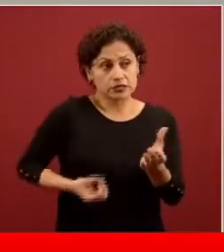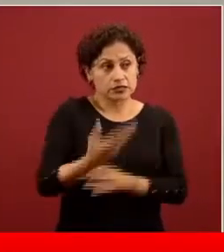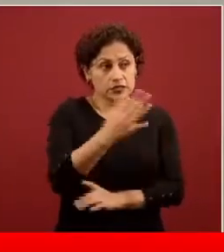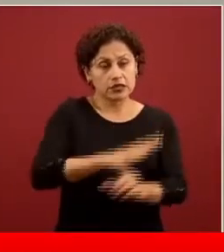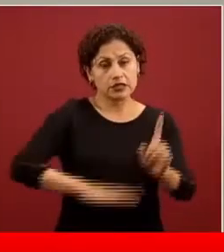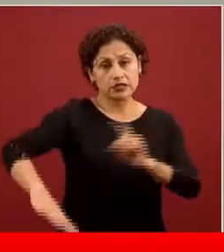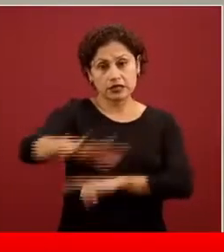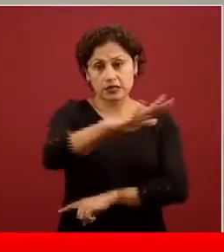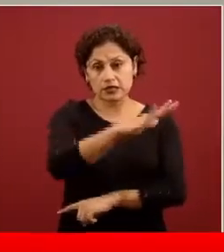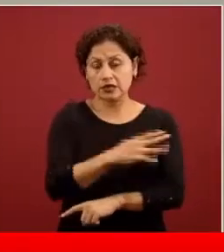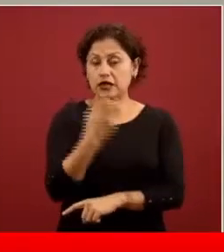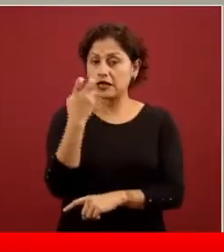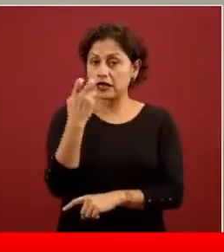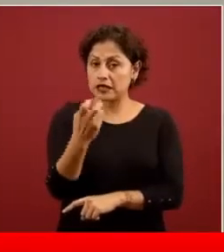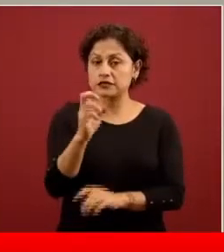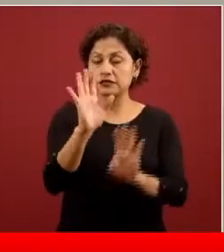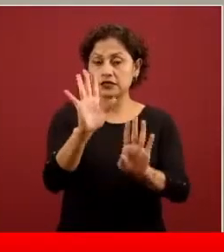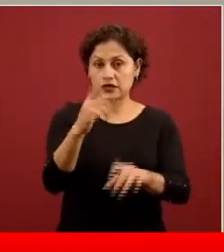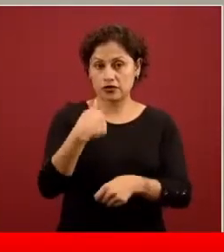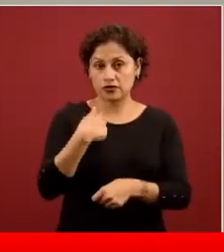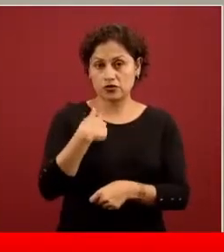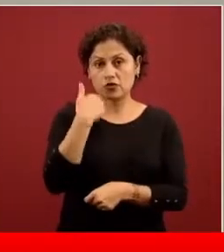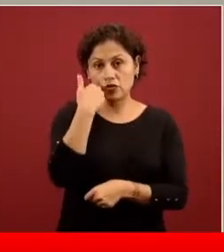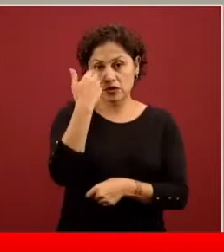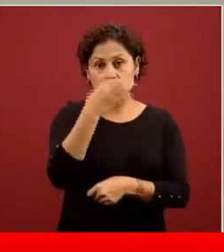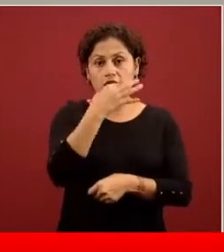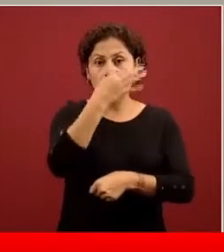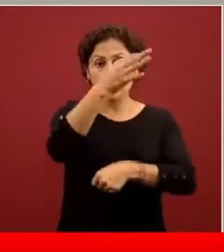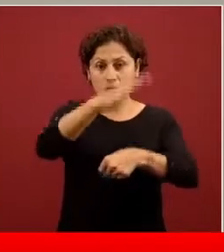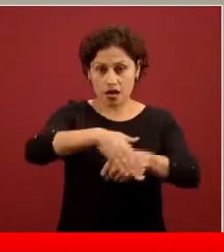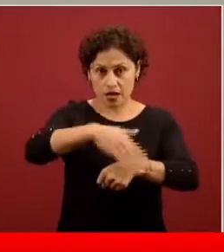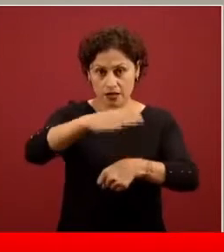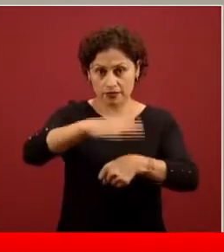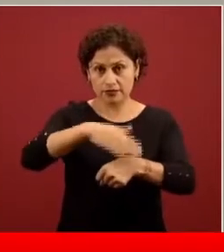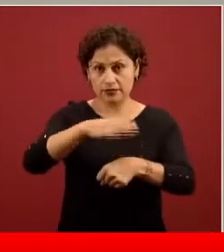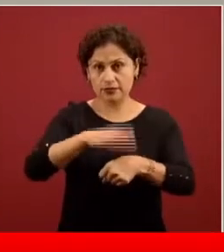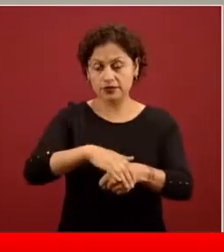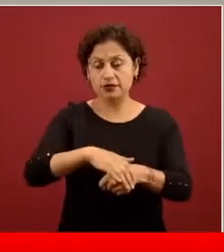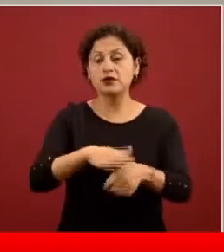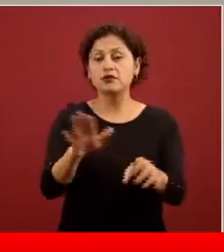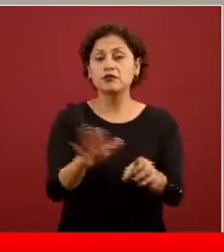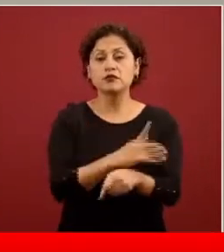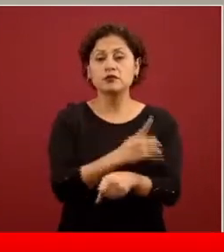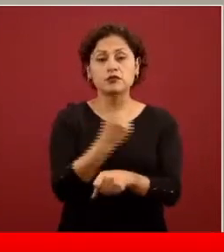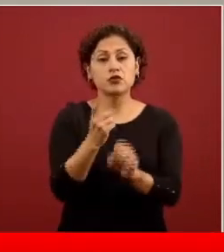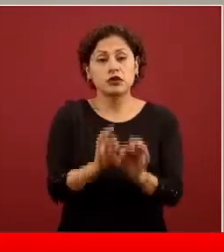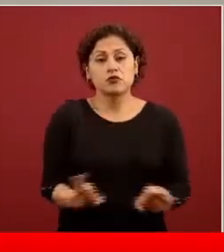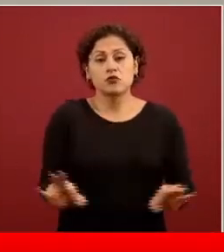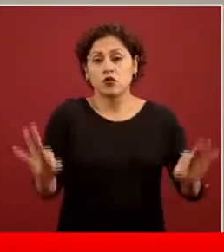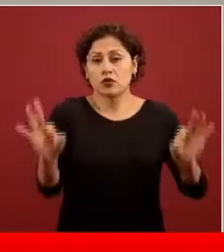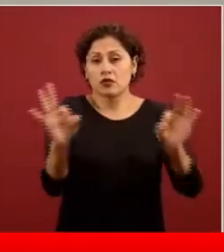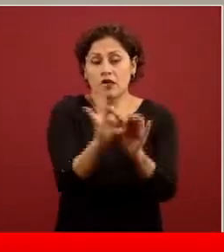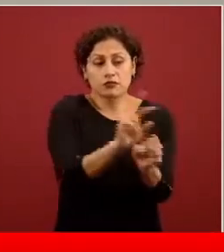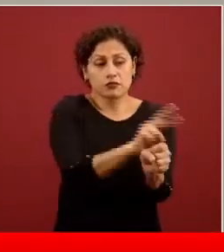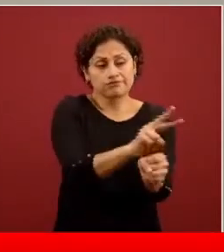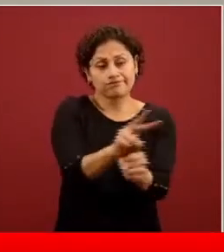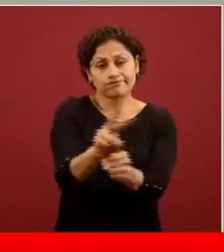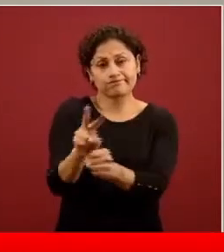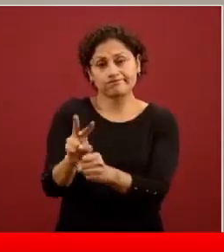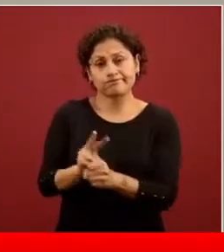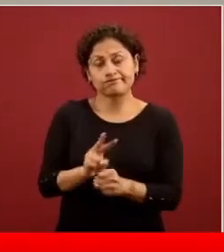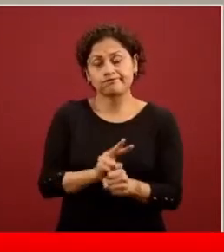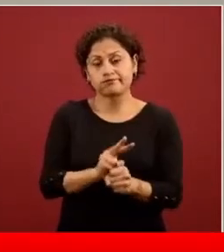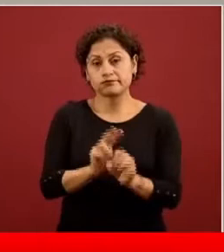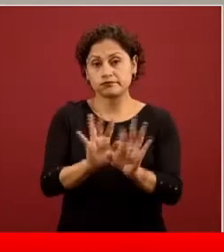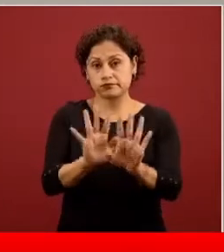Y aquí quiero hacer un señalamiento aprovechando este comentario sobre la importancia de monitorearlo. Nos preocupa mucho